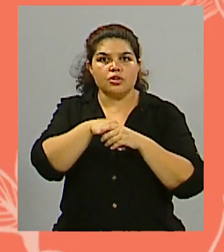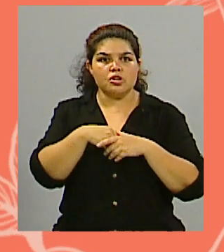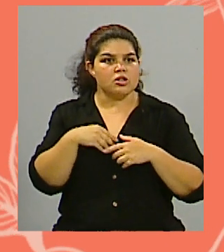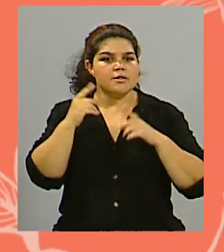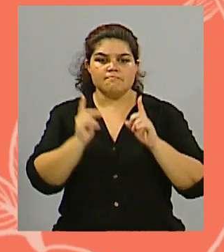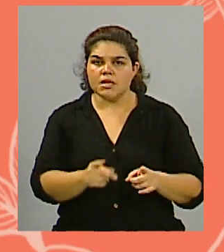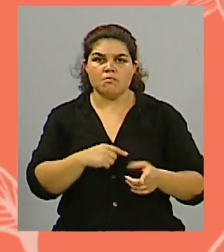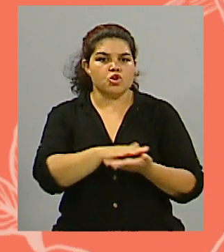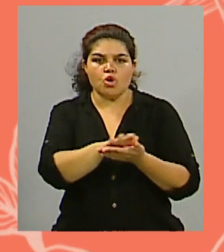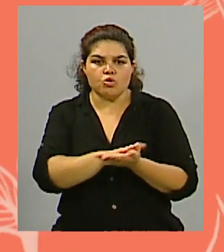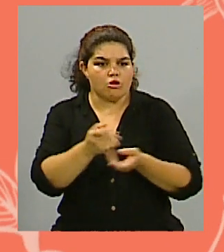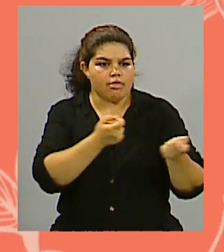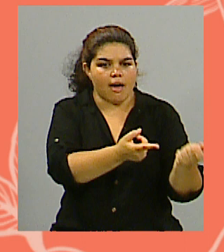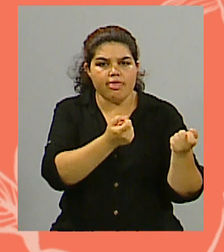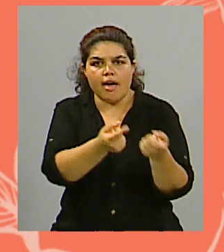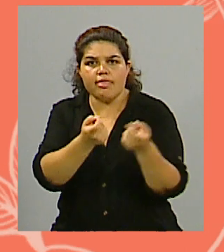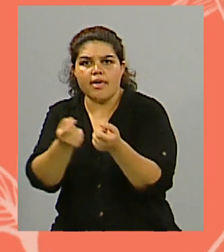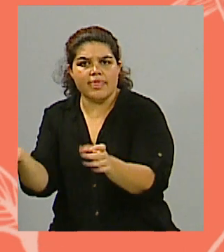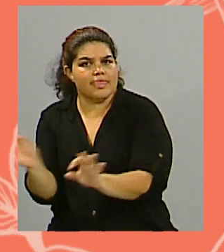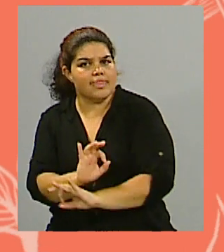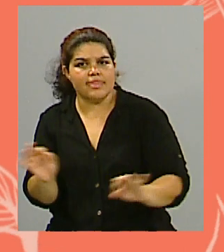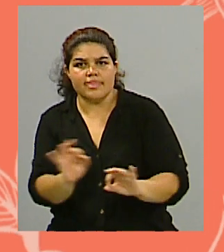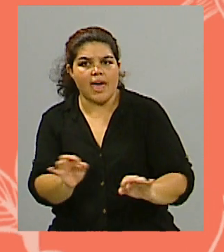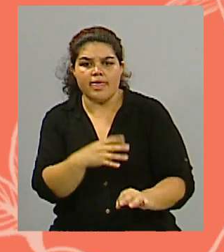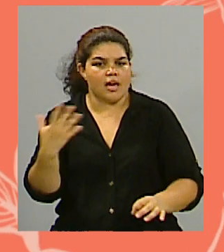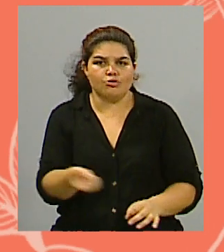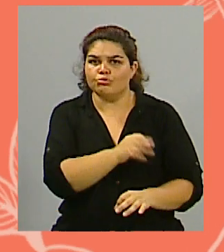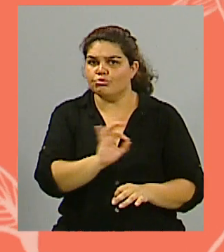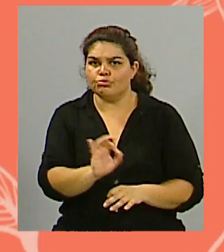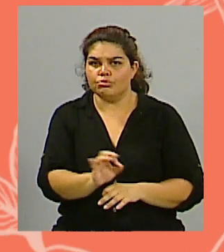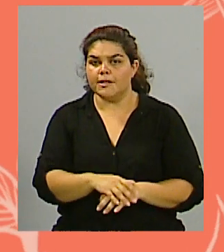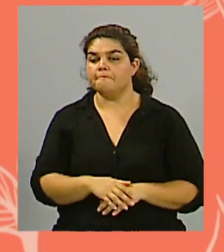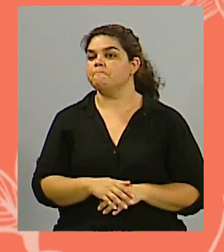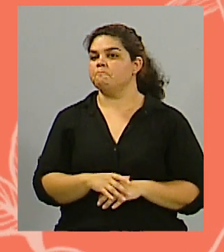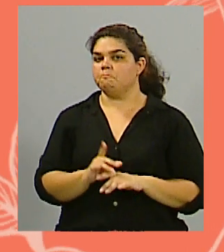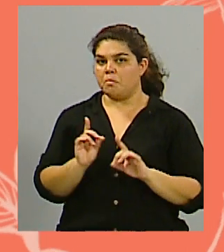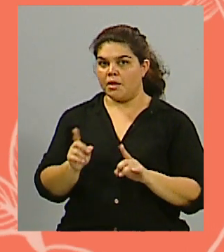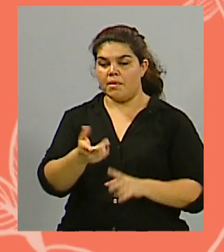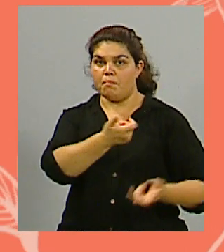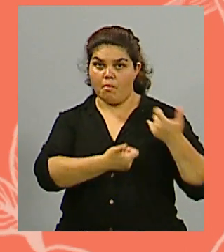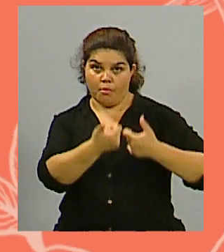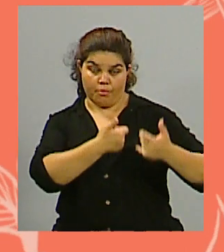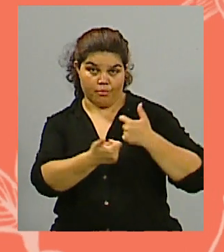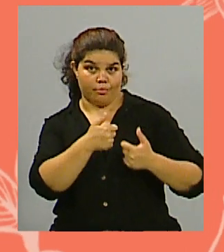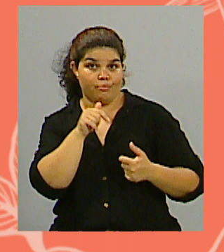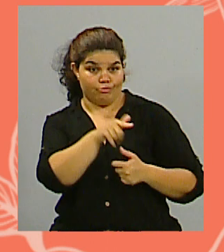la vuelta para poder satisfacer esa demanda. Bien, entiendo en lo que estás diciendo,